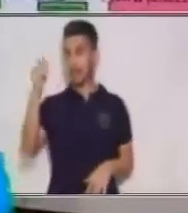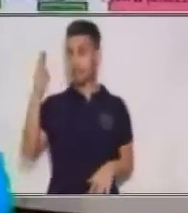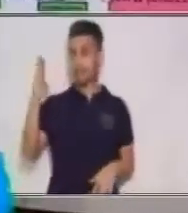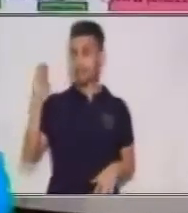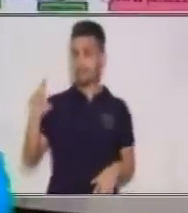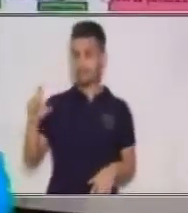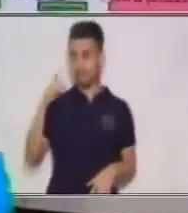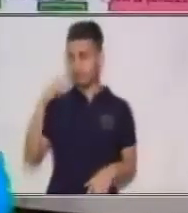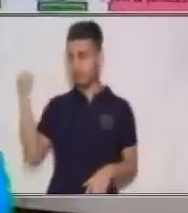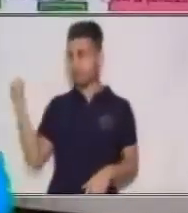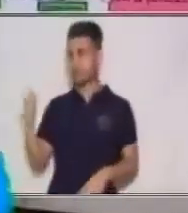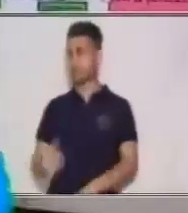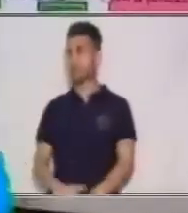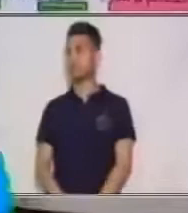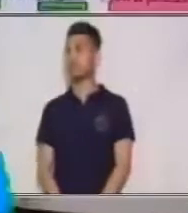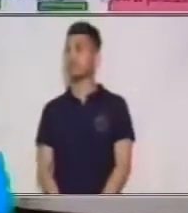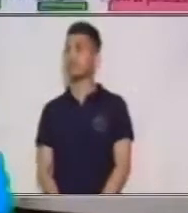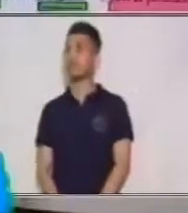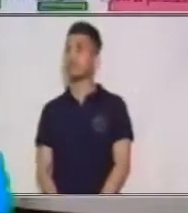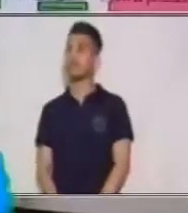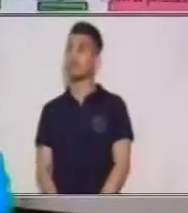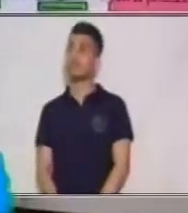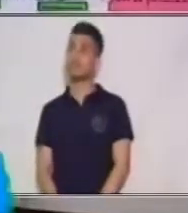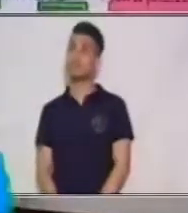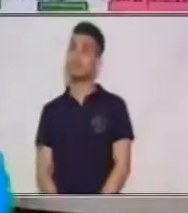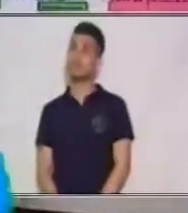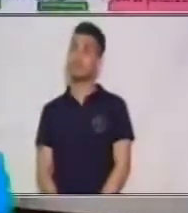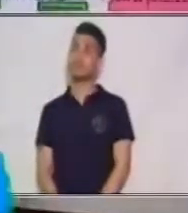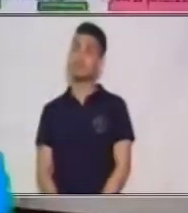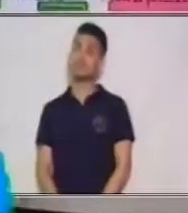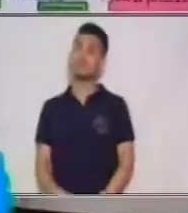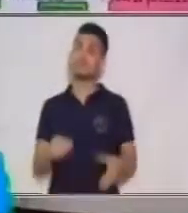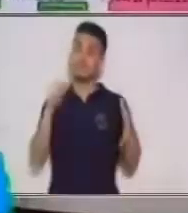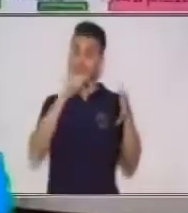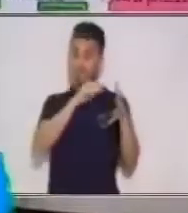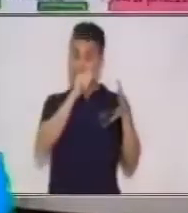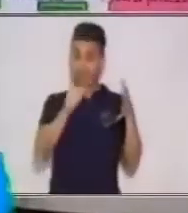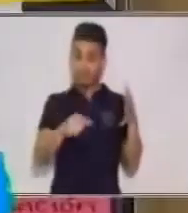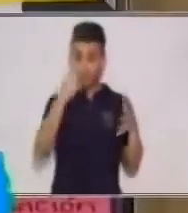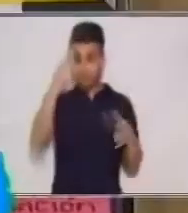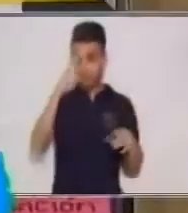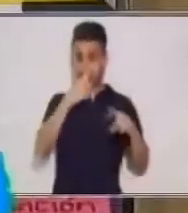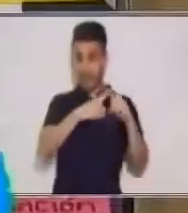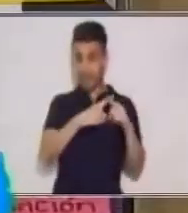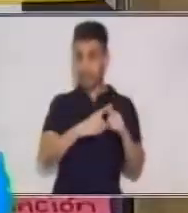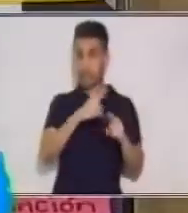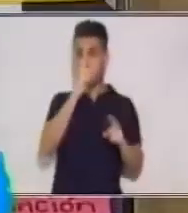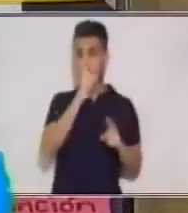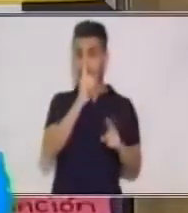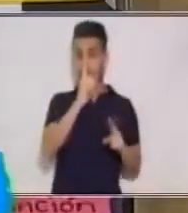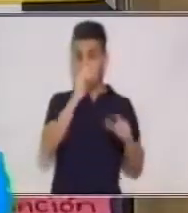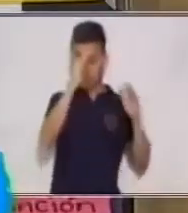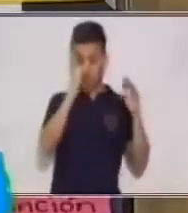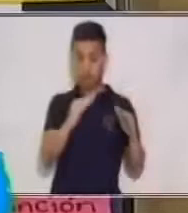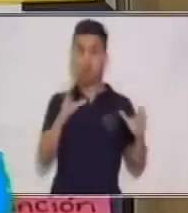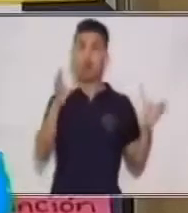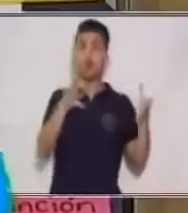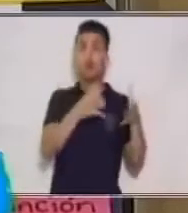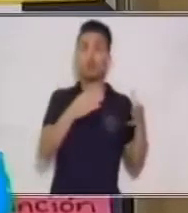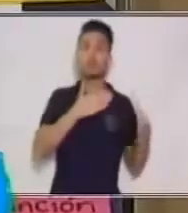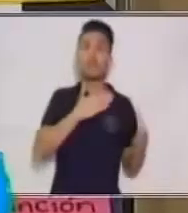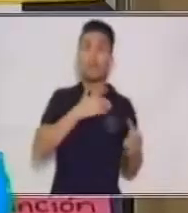ahora llamamos Y. Entonces, estos elementos, cada elemento del dominio le